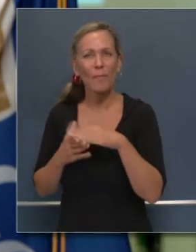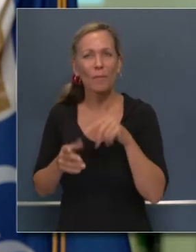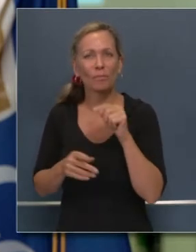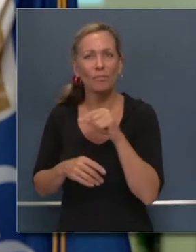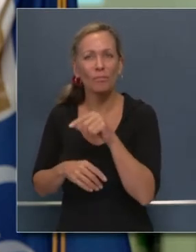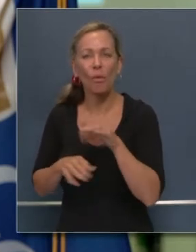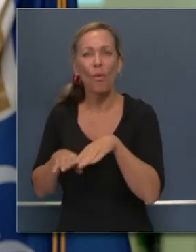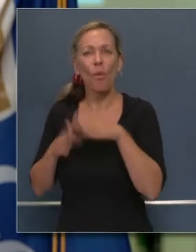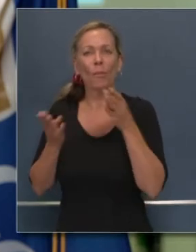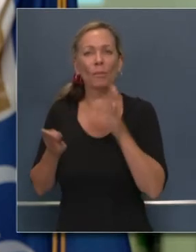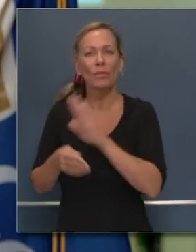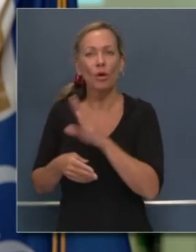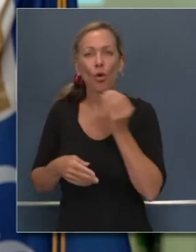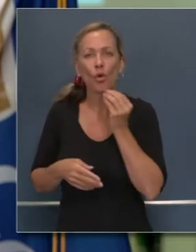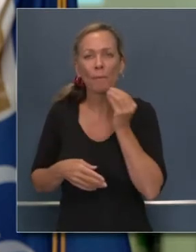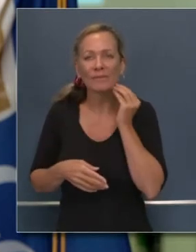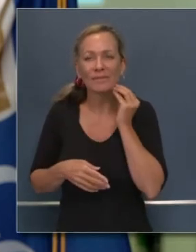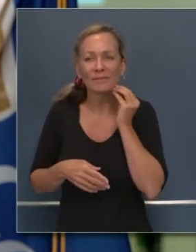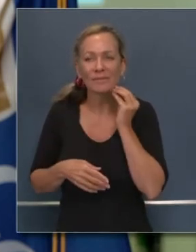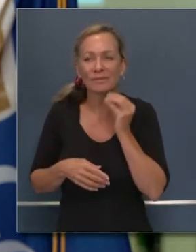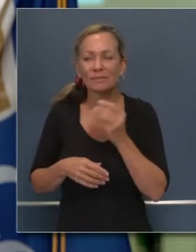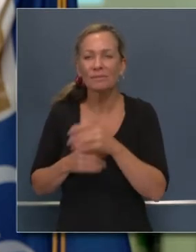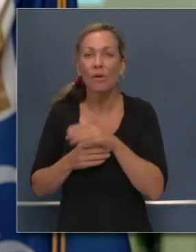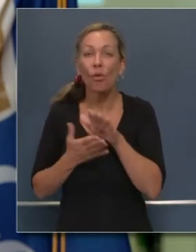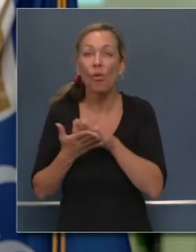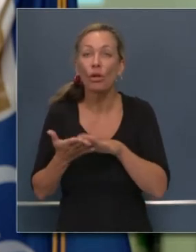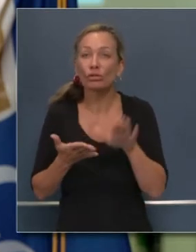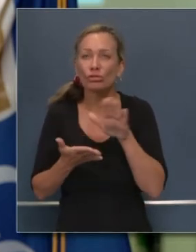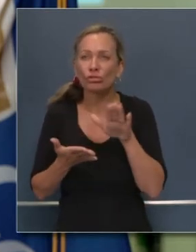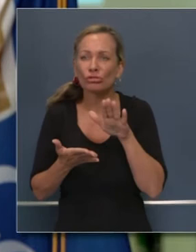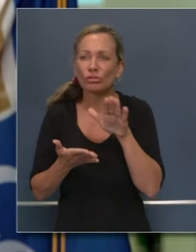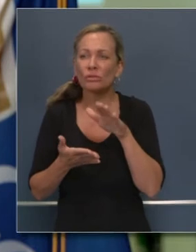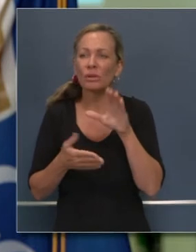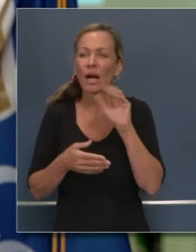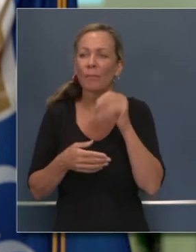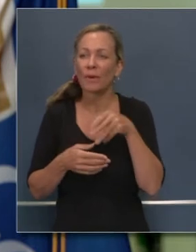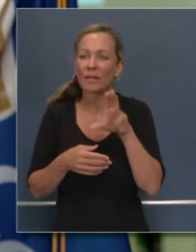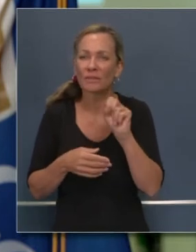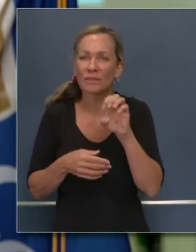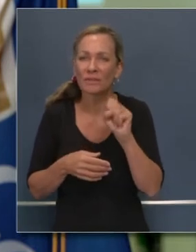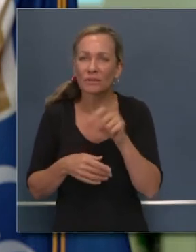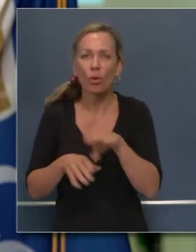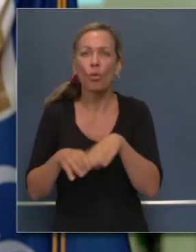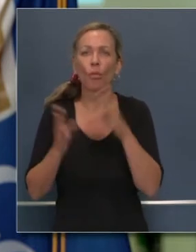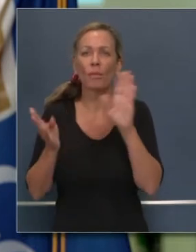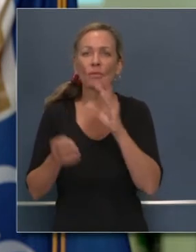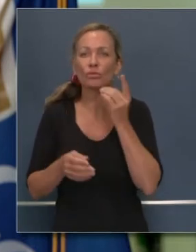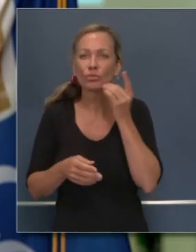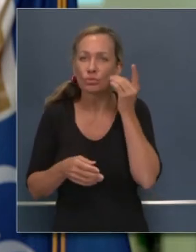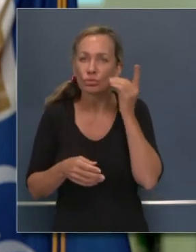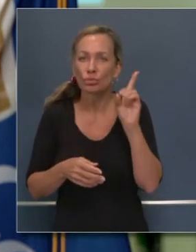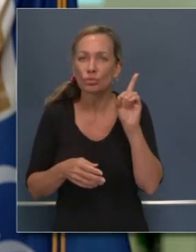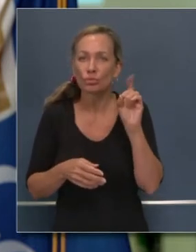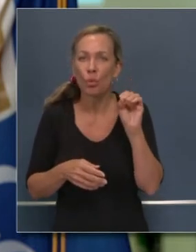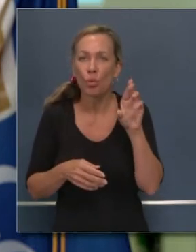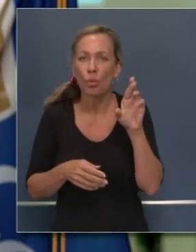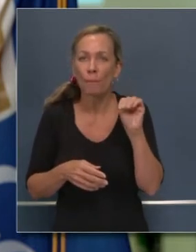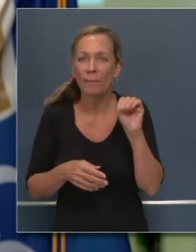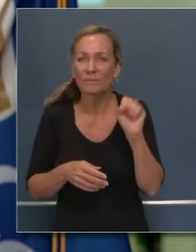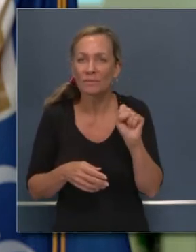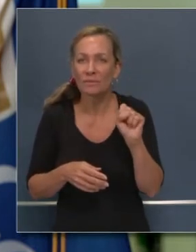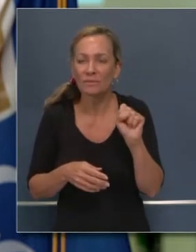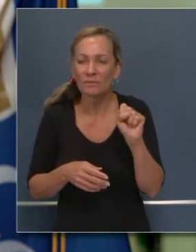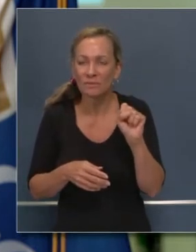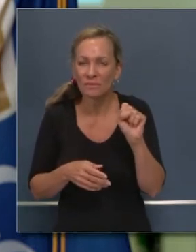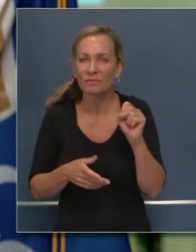a los las facultades comunitarias que han dispuesto de los dormitorios a través del